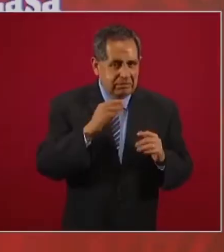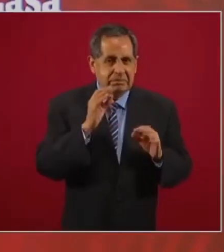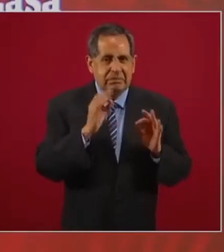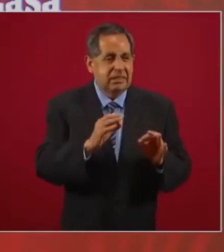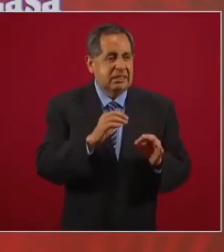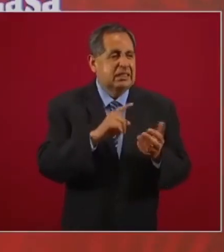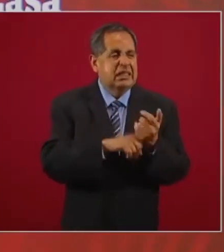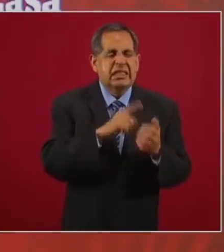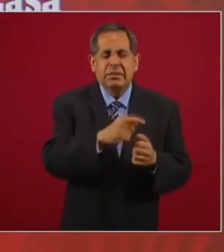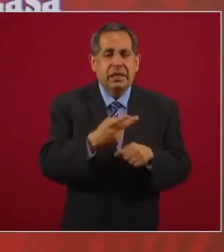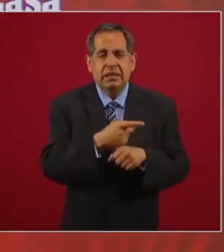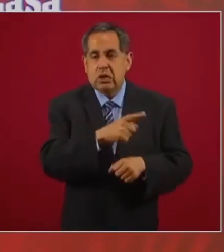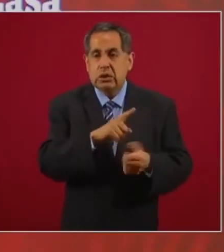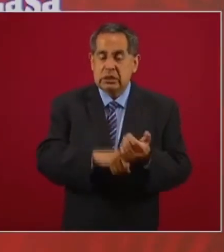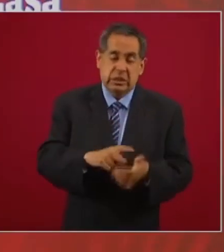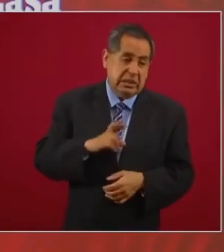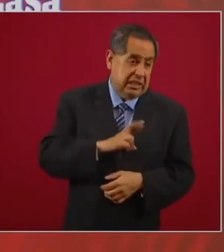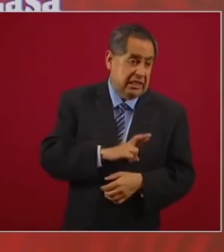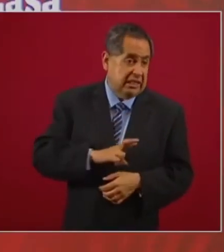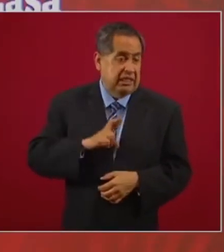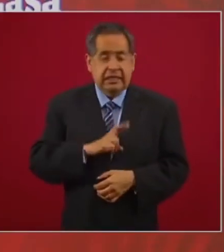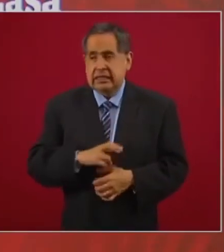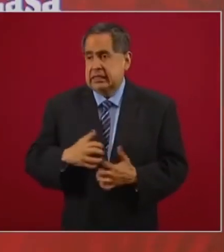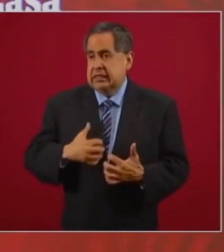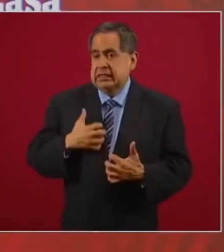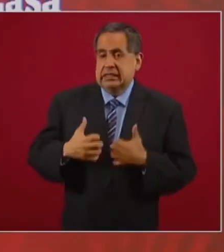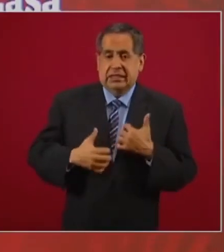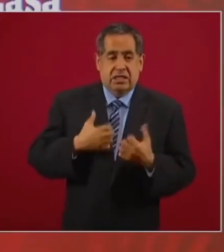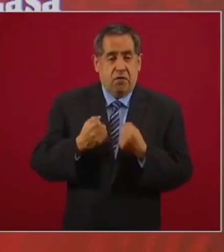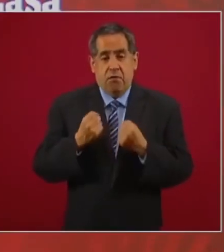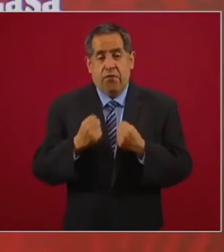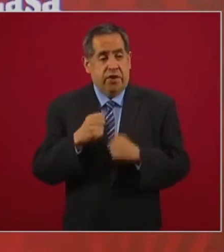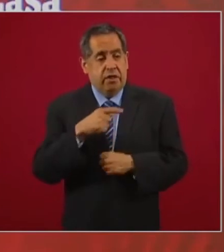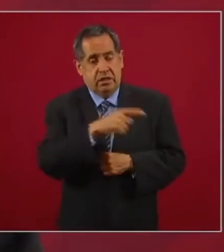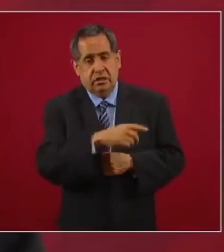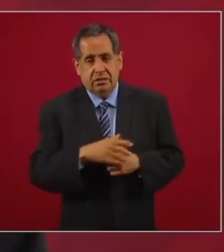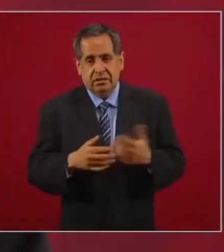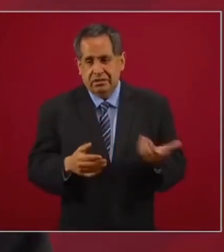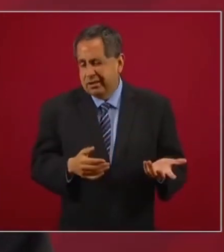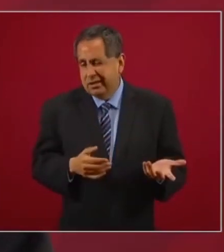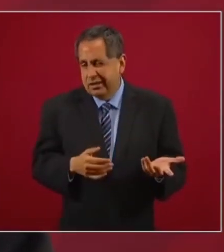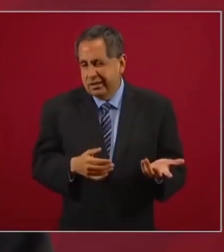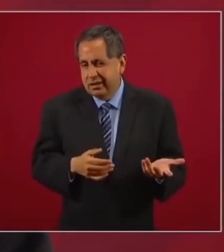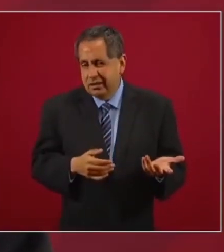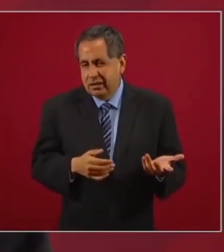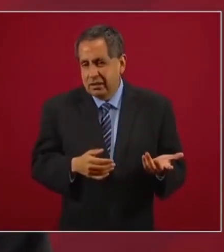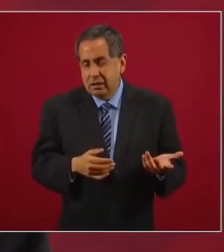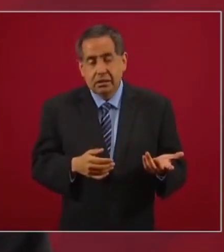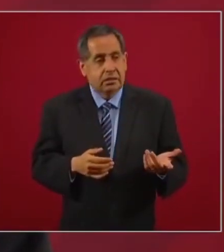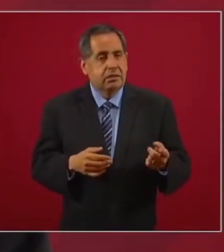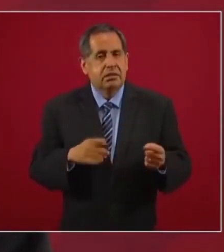el enojo, la rabia que va mi hijo Jesús